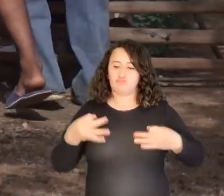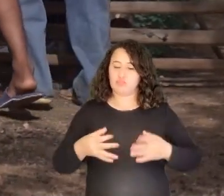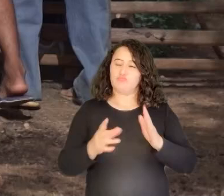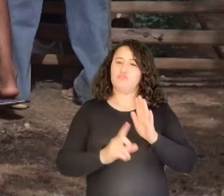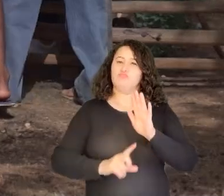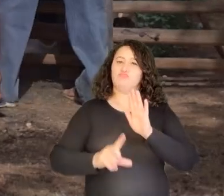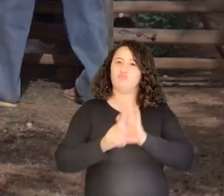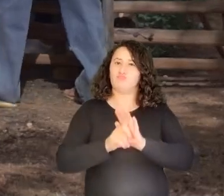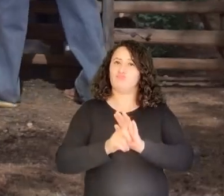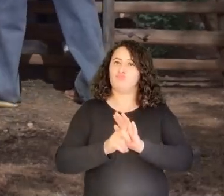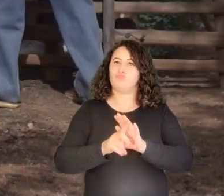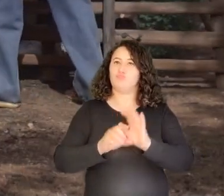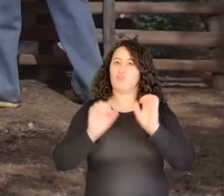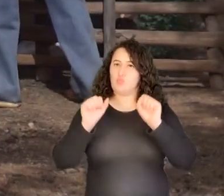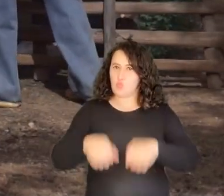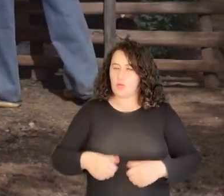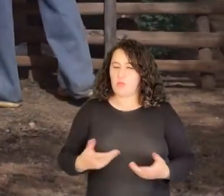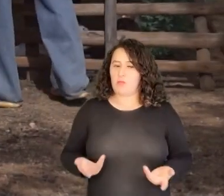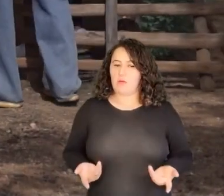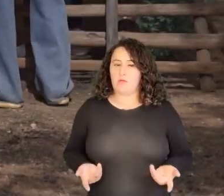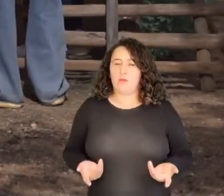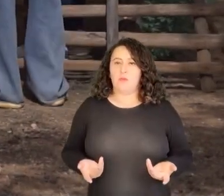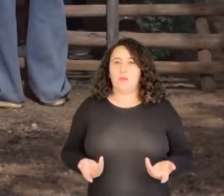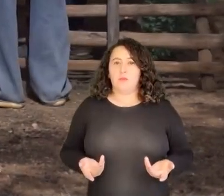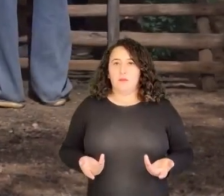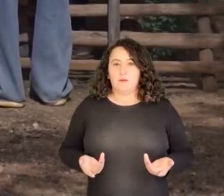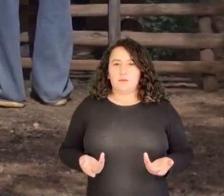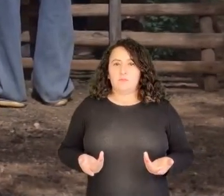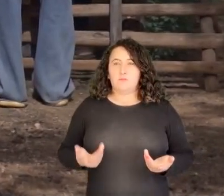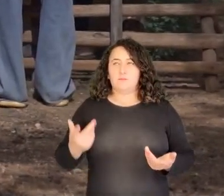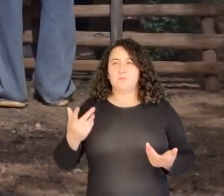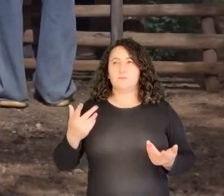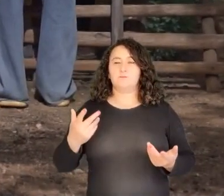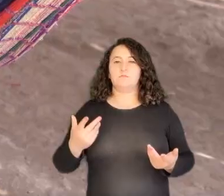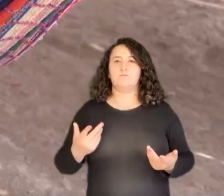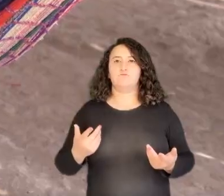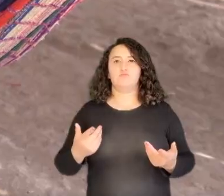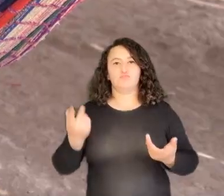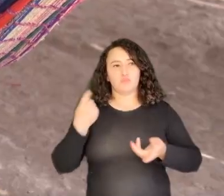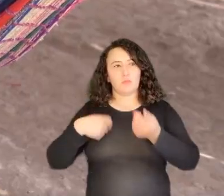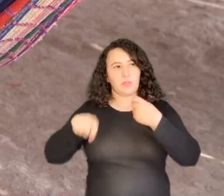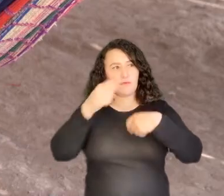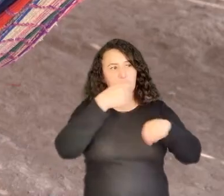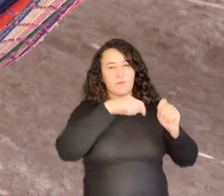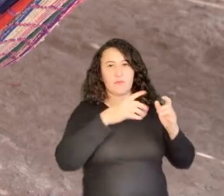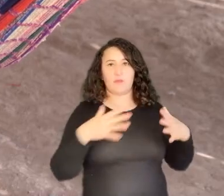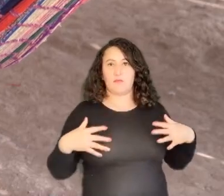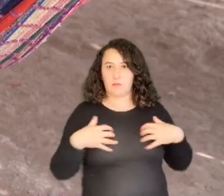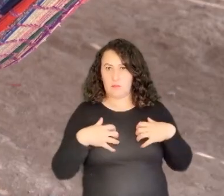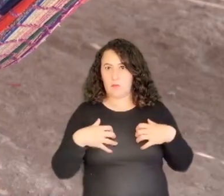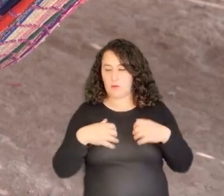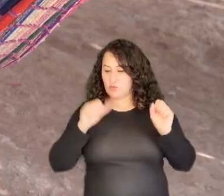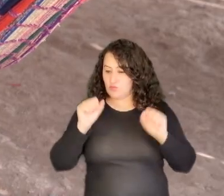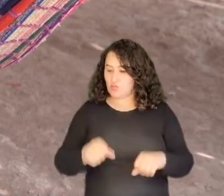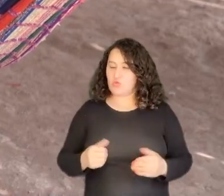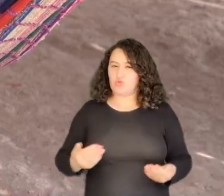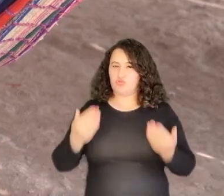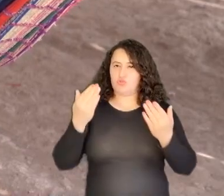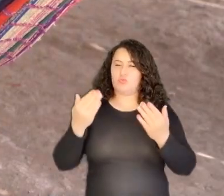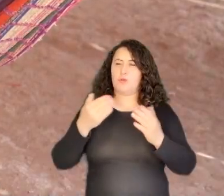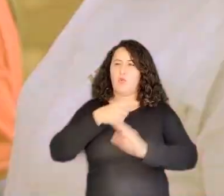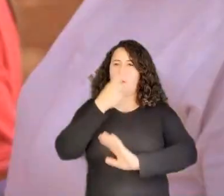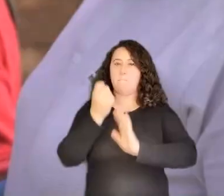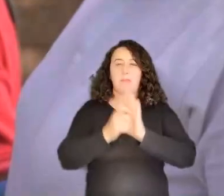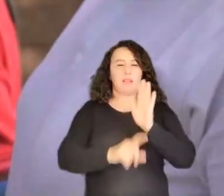legal, para poder, si uno busca comercializar esos animales, que esté